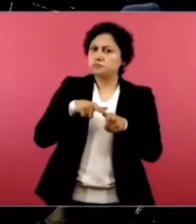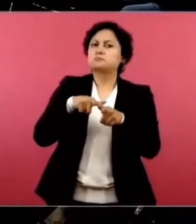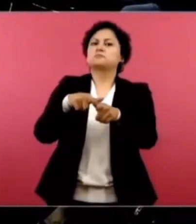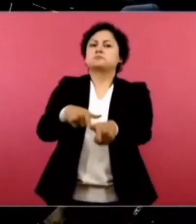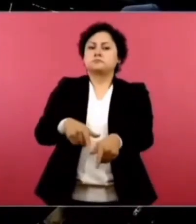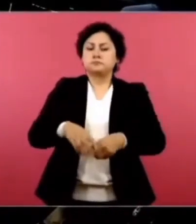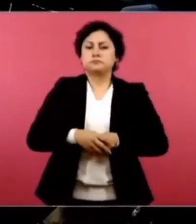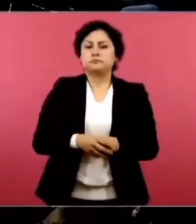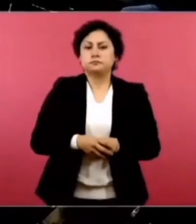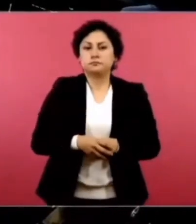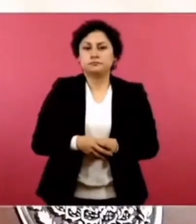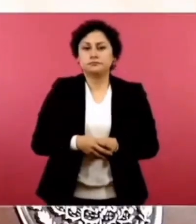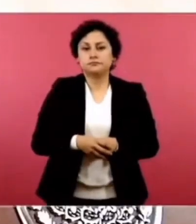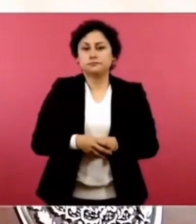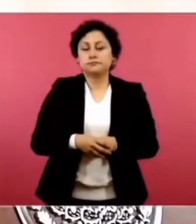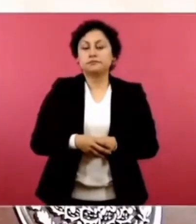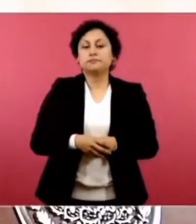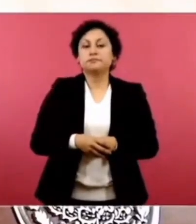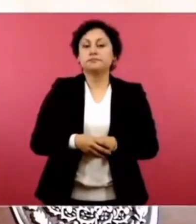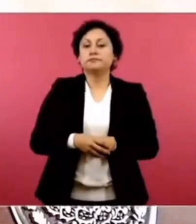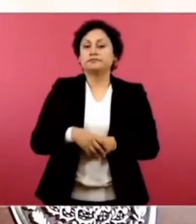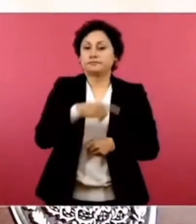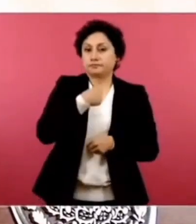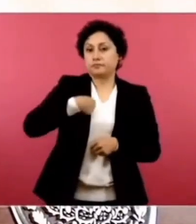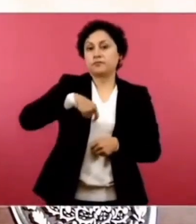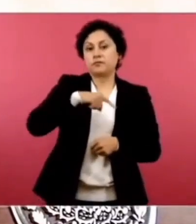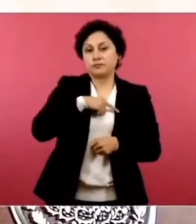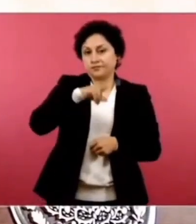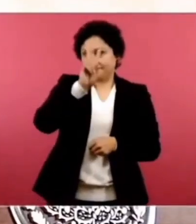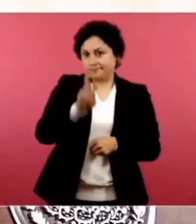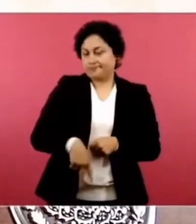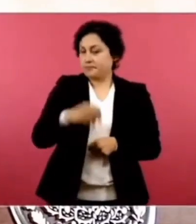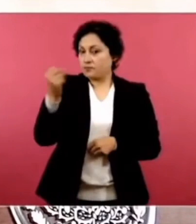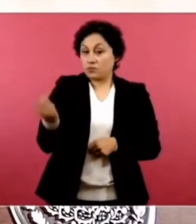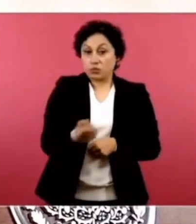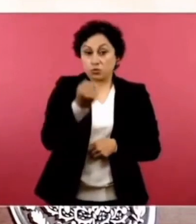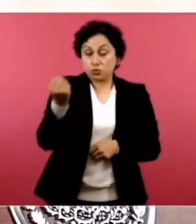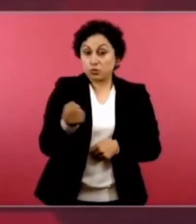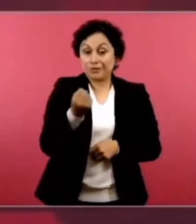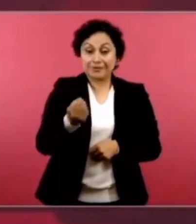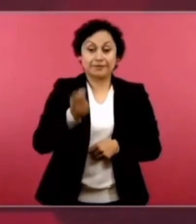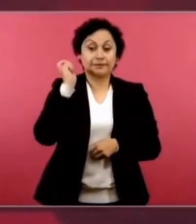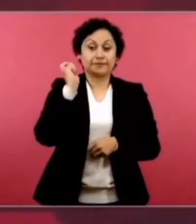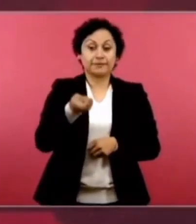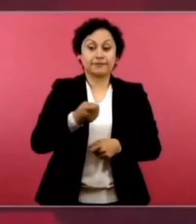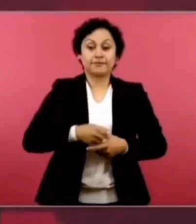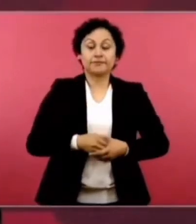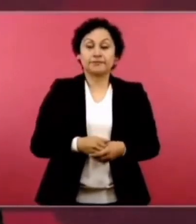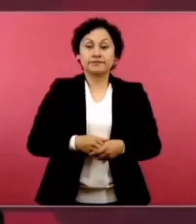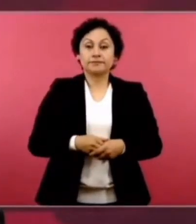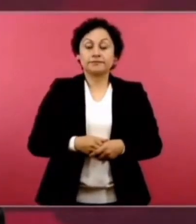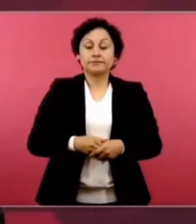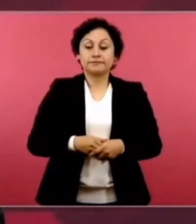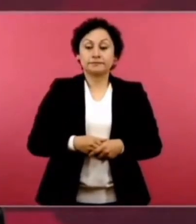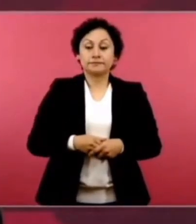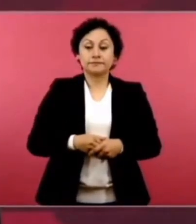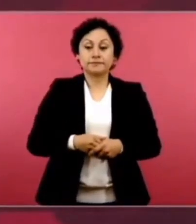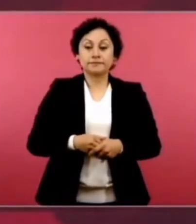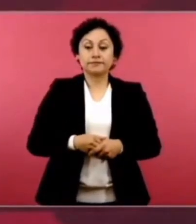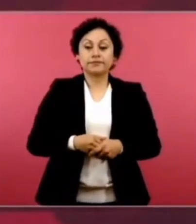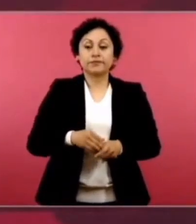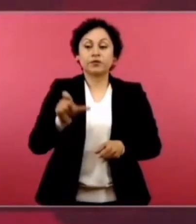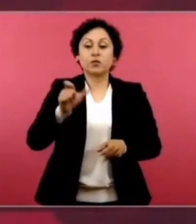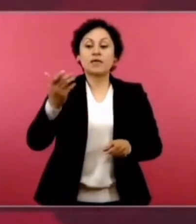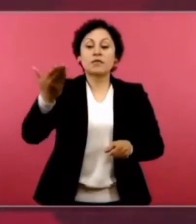la ventaja y tuvimos la suerte de que se invirtió desde